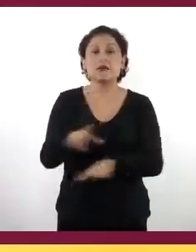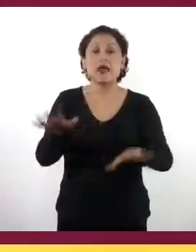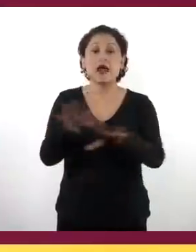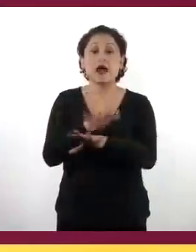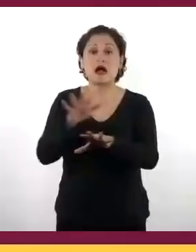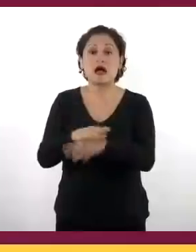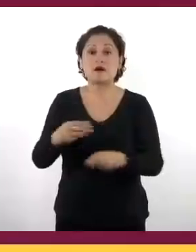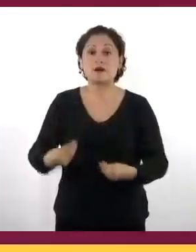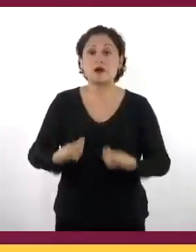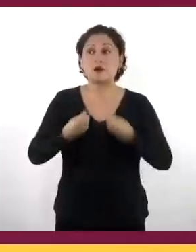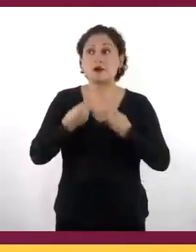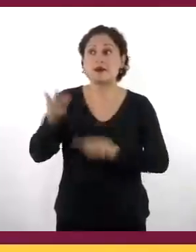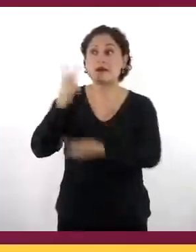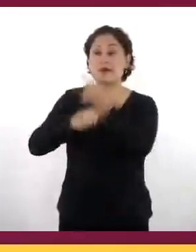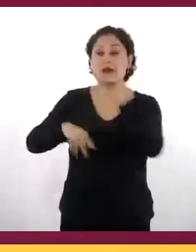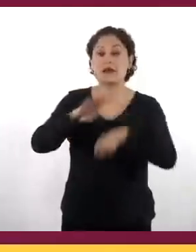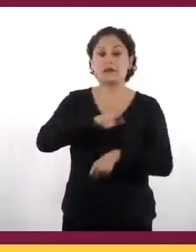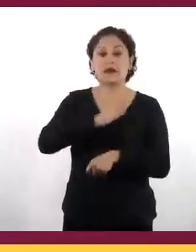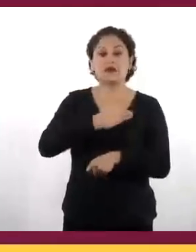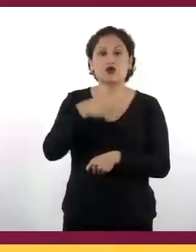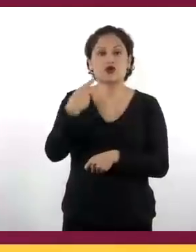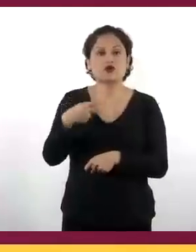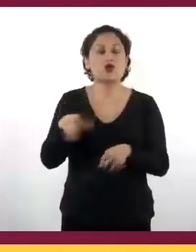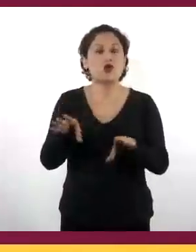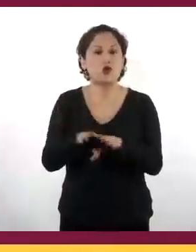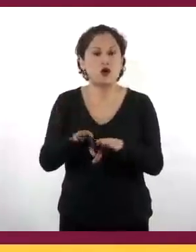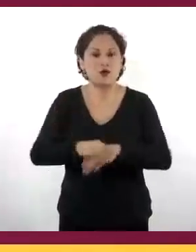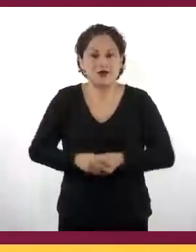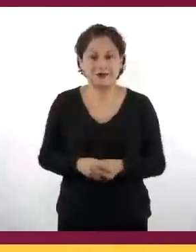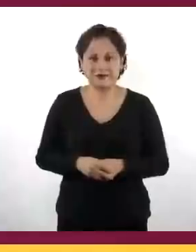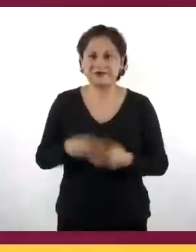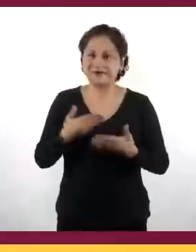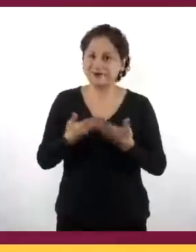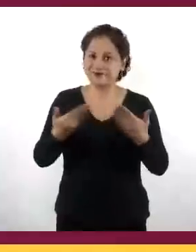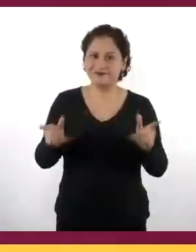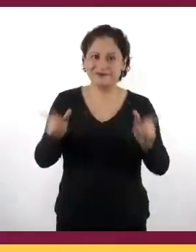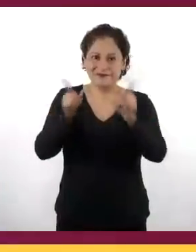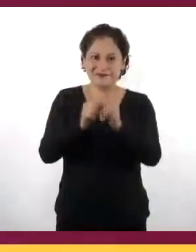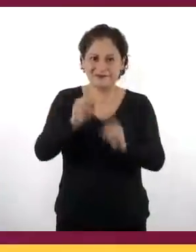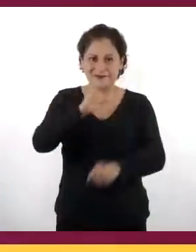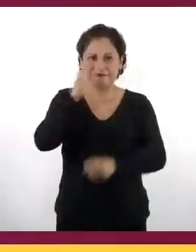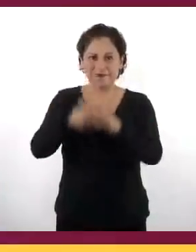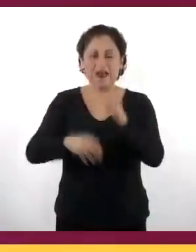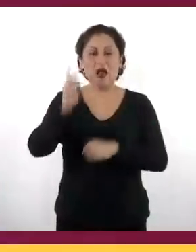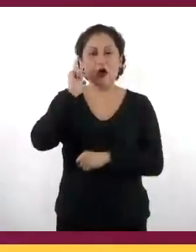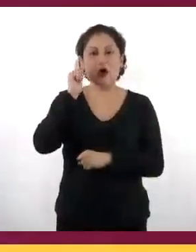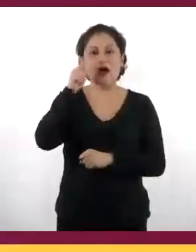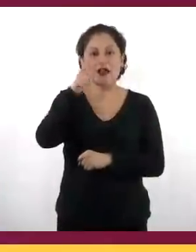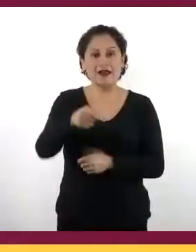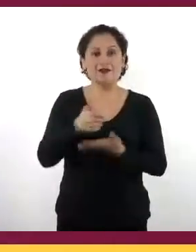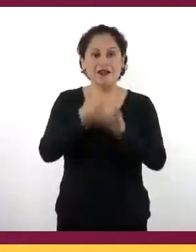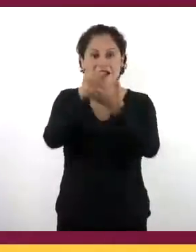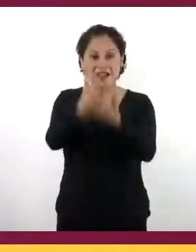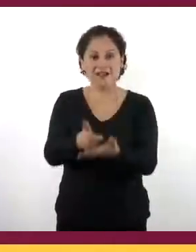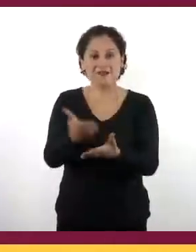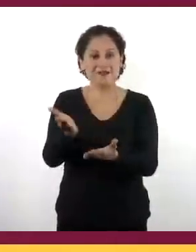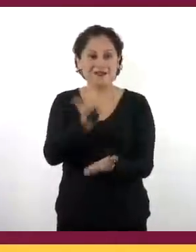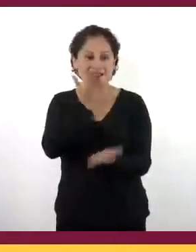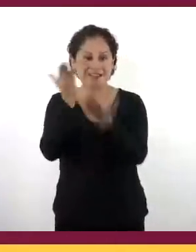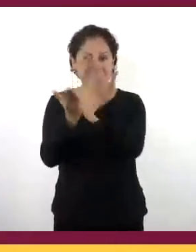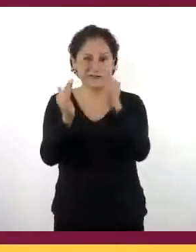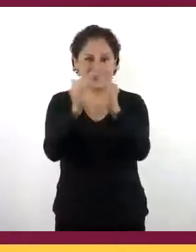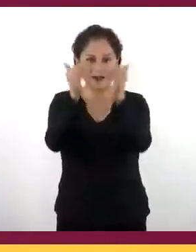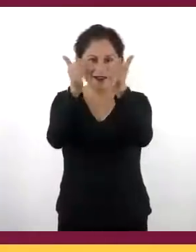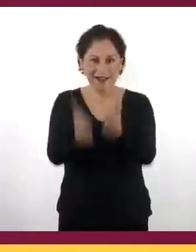los españoles. Con esto llegamos al final de esta sesión. Esperamos que les haya sido útil para continuar sus